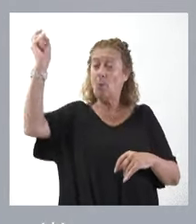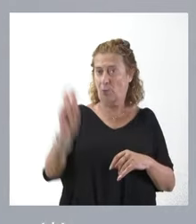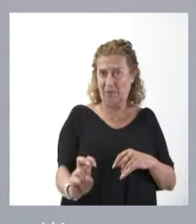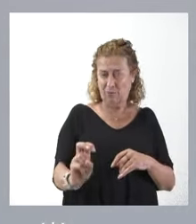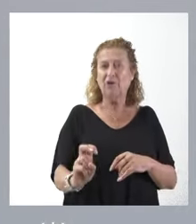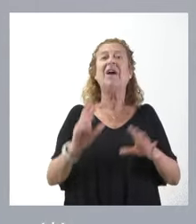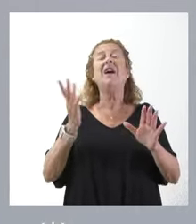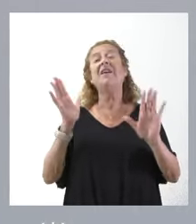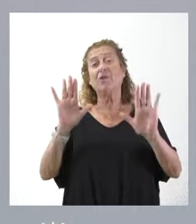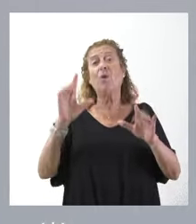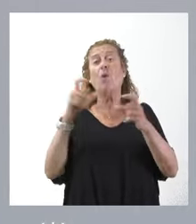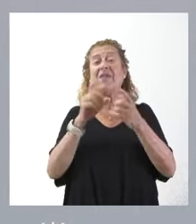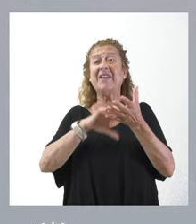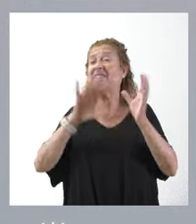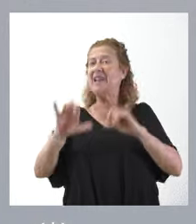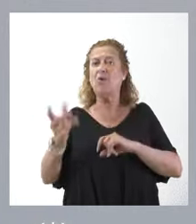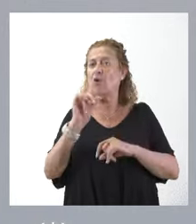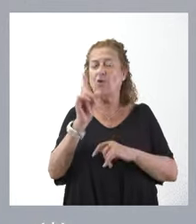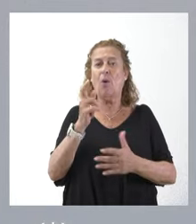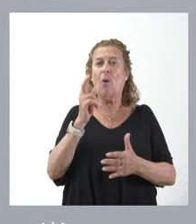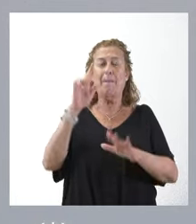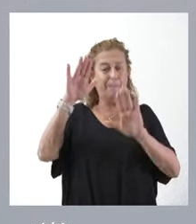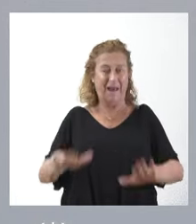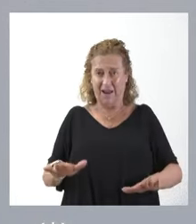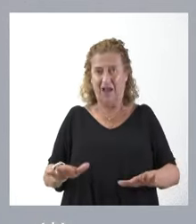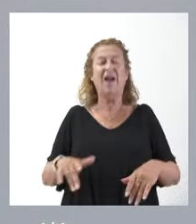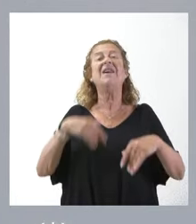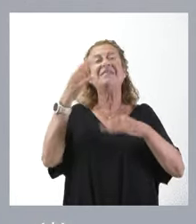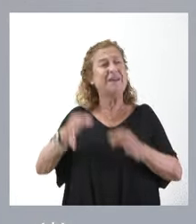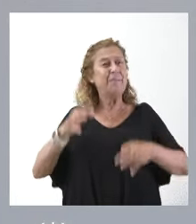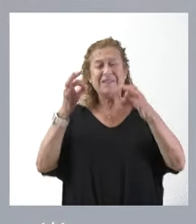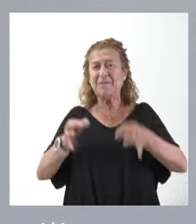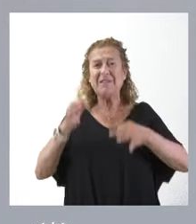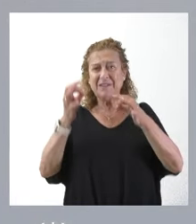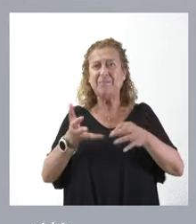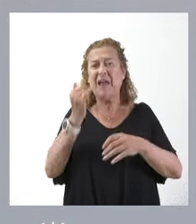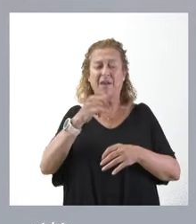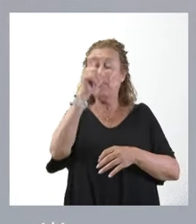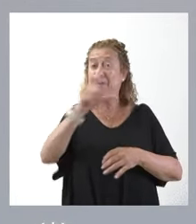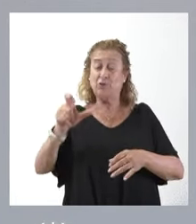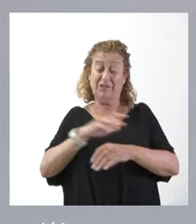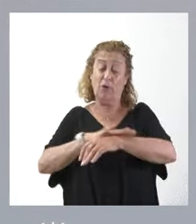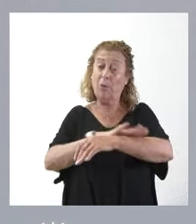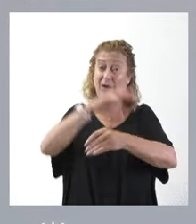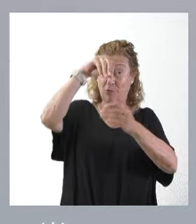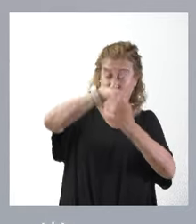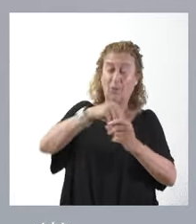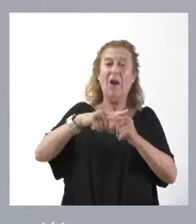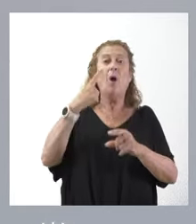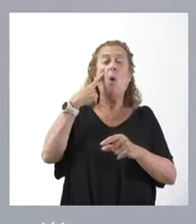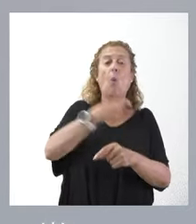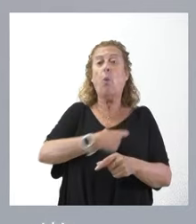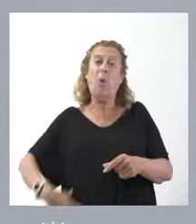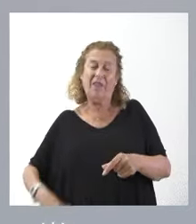la Junta de Castilla y León no para. Va a haber siempre miembros del Gobierno de Castilla y León de guardia para